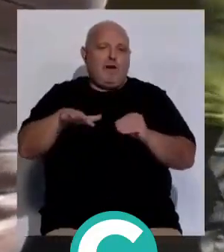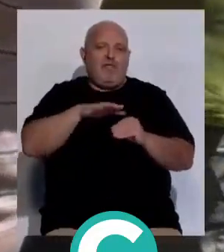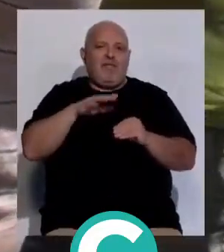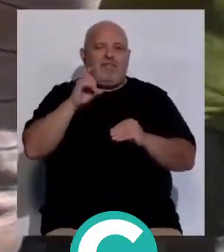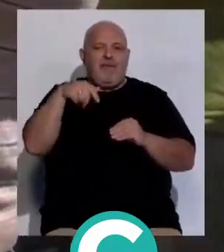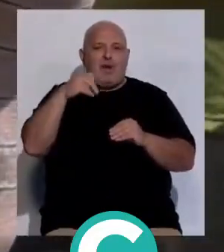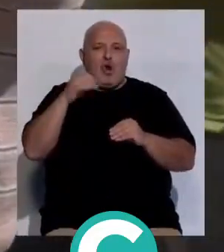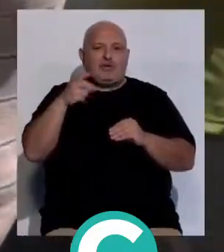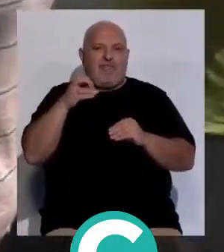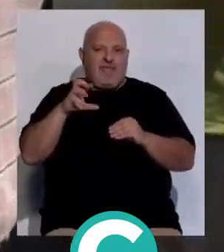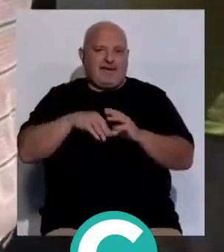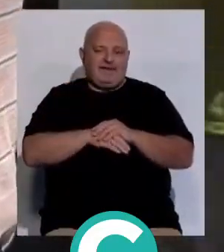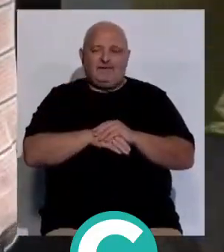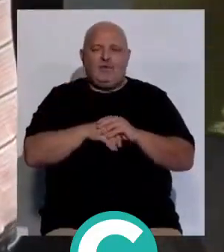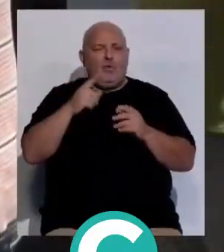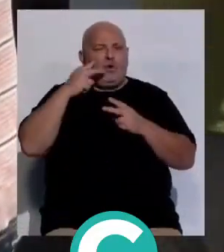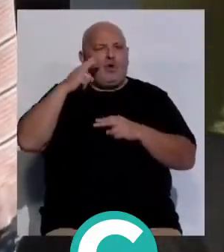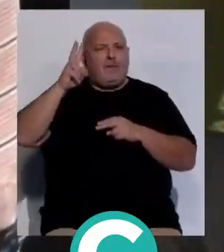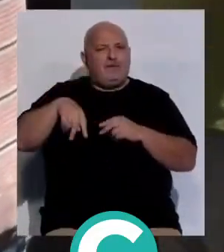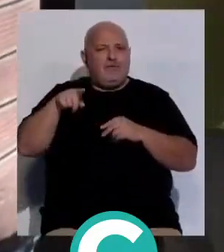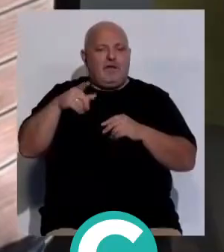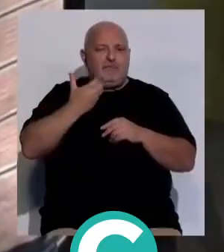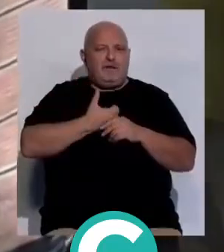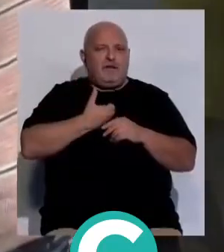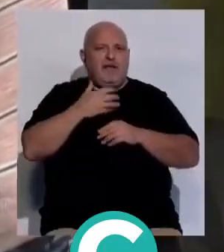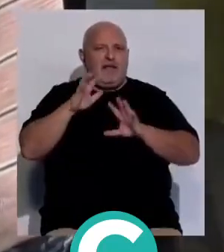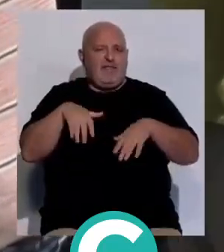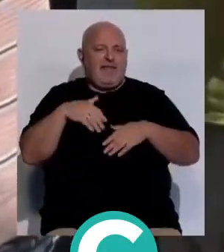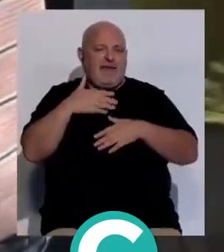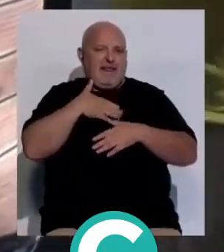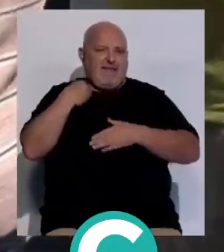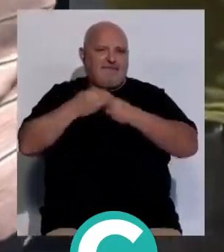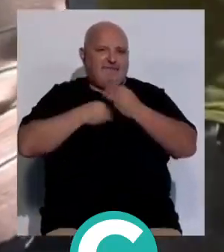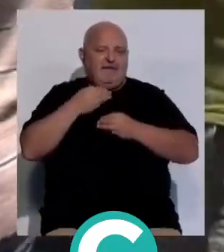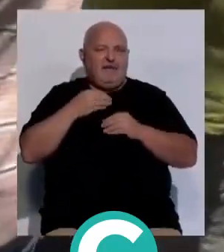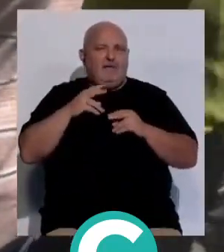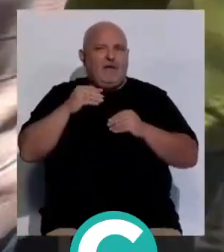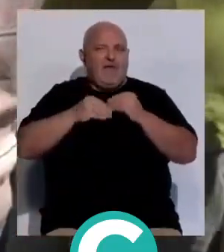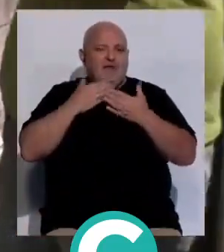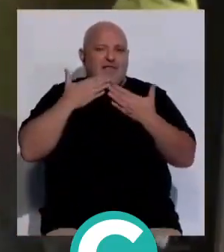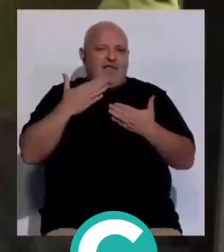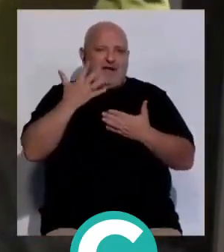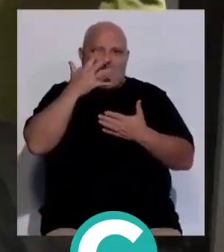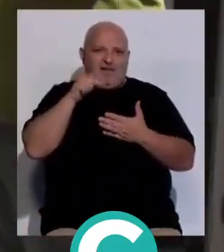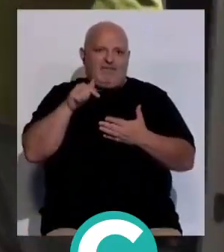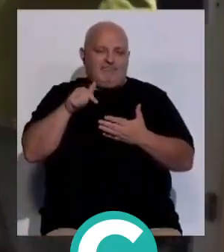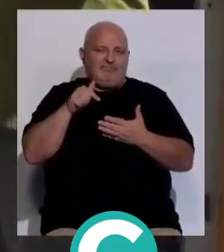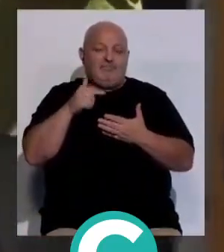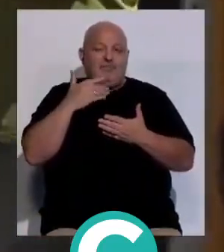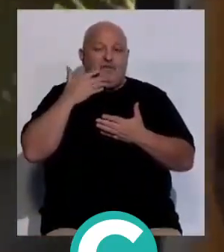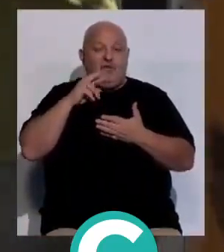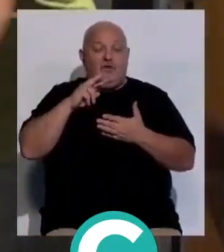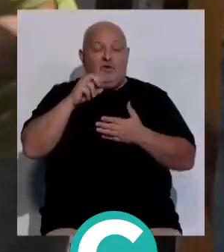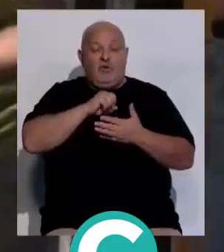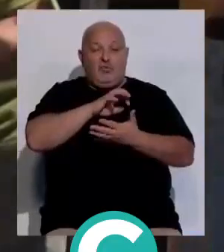la Plaza de Manolo Santander. Un reconocimiento que el Ayuntamiento de Cádiz ha querido hacer a quien hizo tanto por el carnaval de Cádiz y quien con su paso